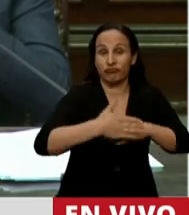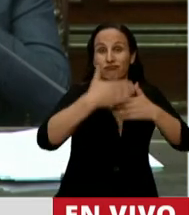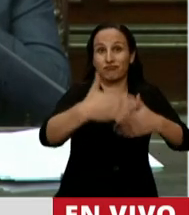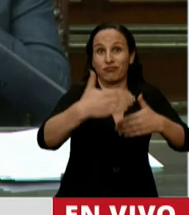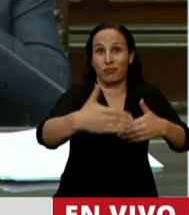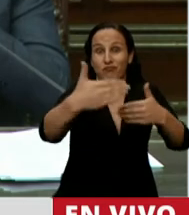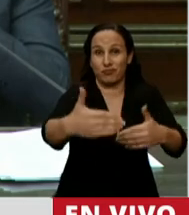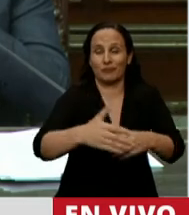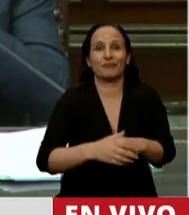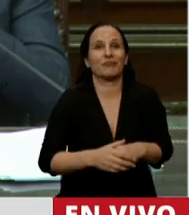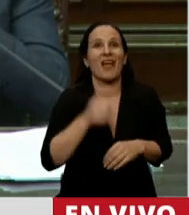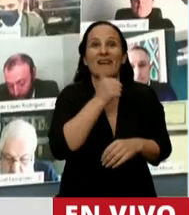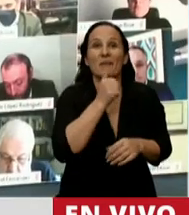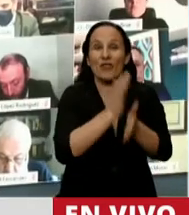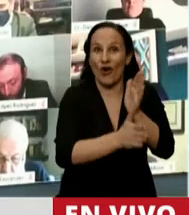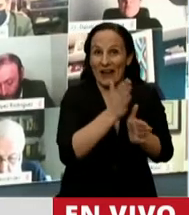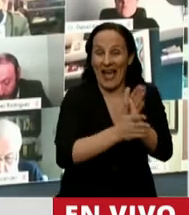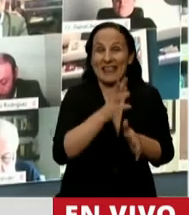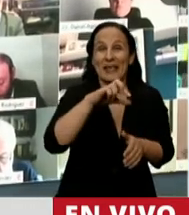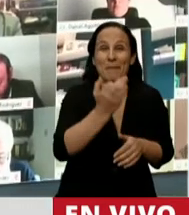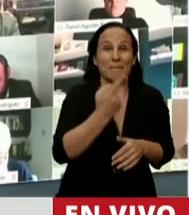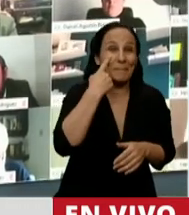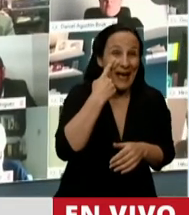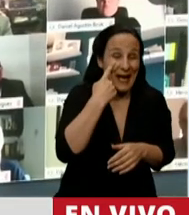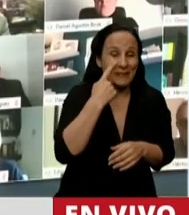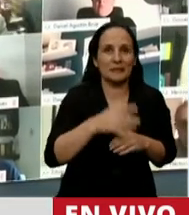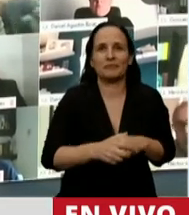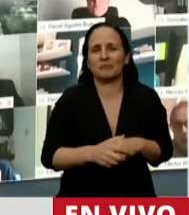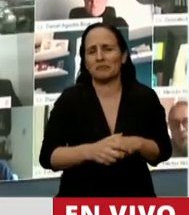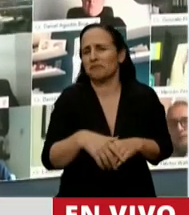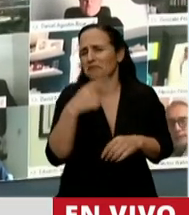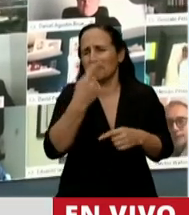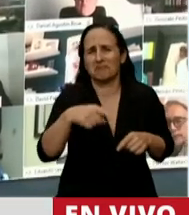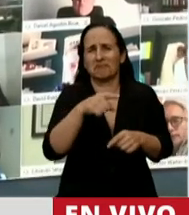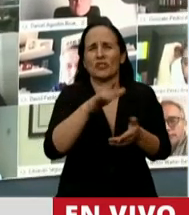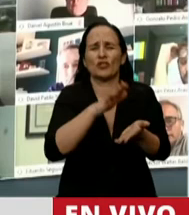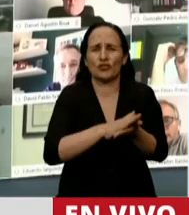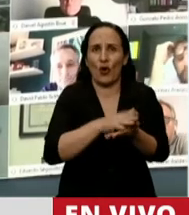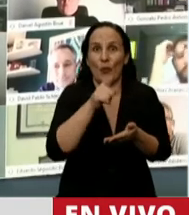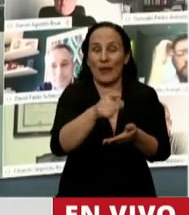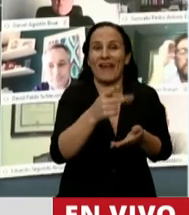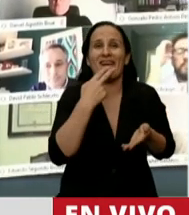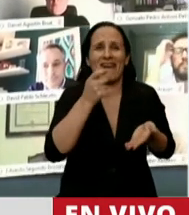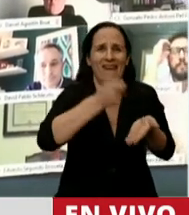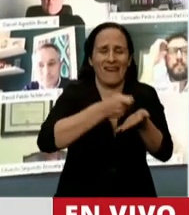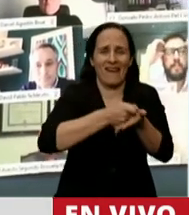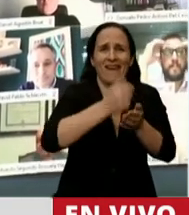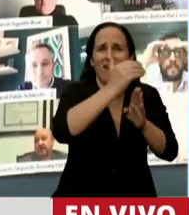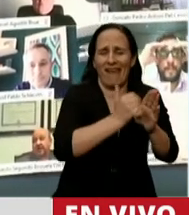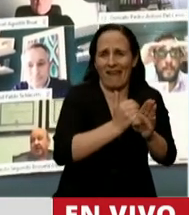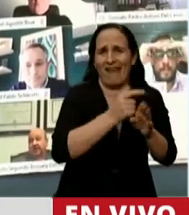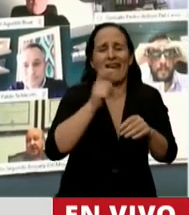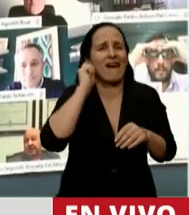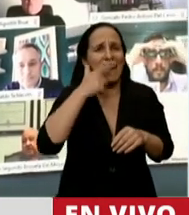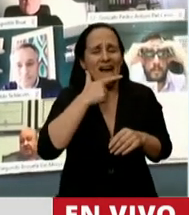medicamentos gratuitos al PAMI, todo lo que es el aporte para el subsidio de la tarifa eléctrica de gas natural y de